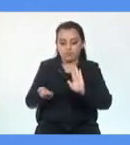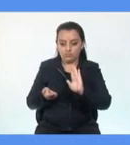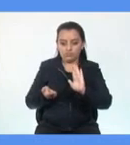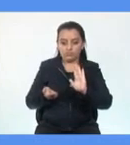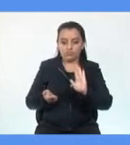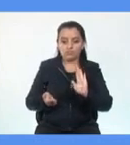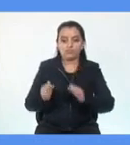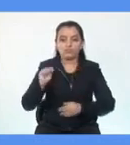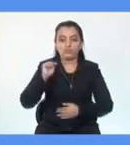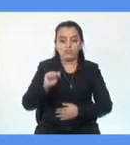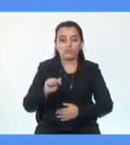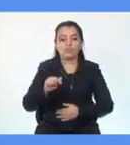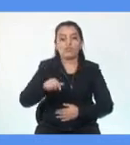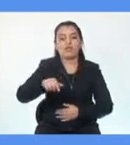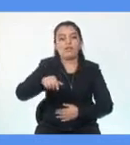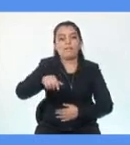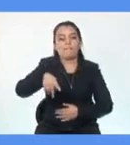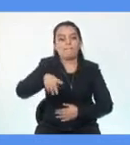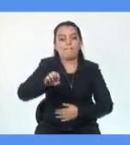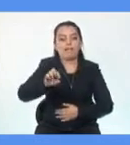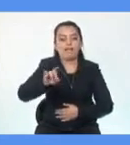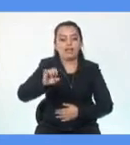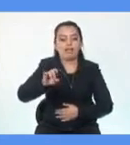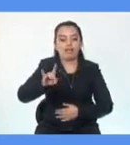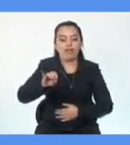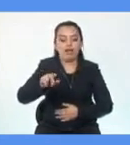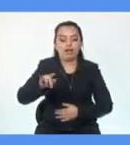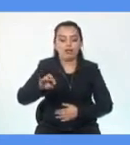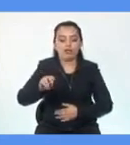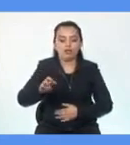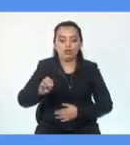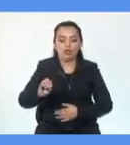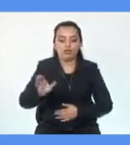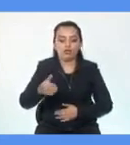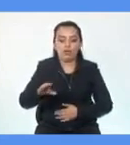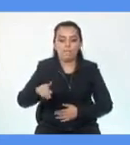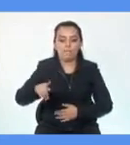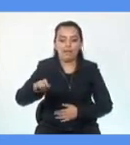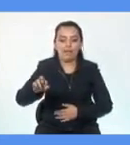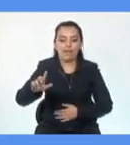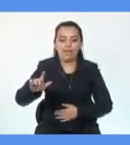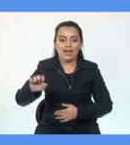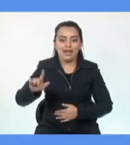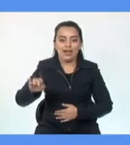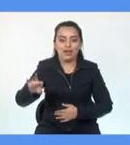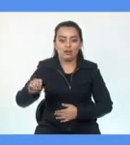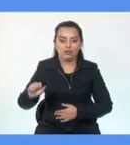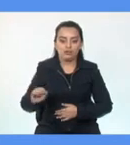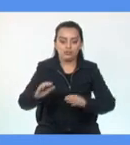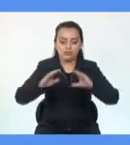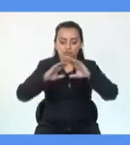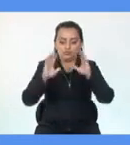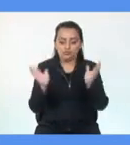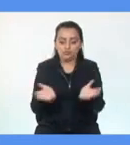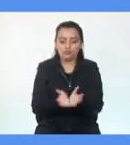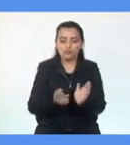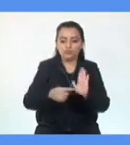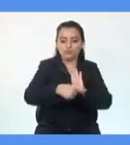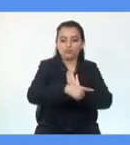son aquellas líneas que se encuentran de forma horizontal, en posición a la línea del ecuador.